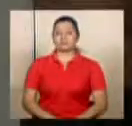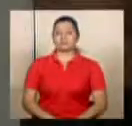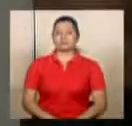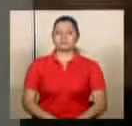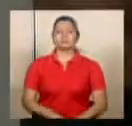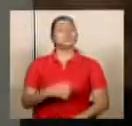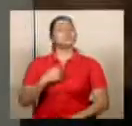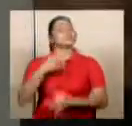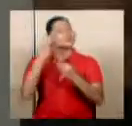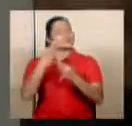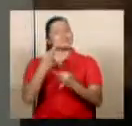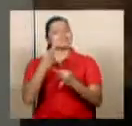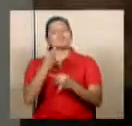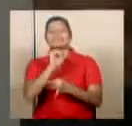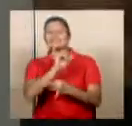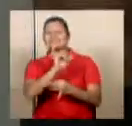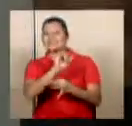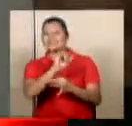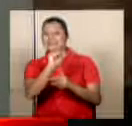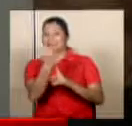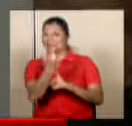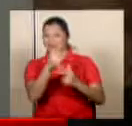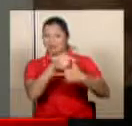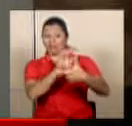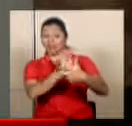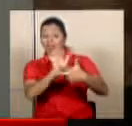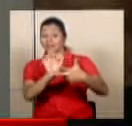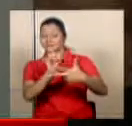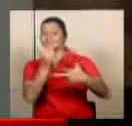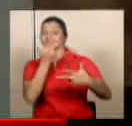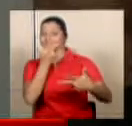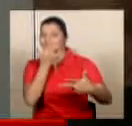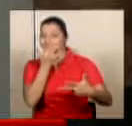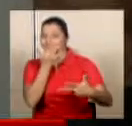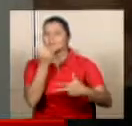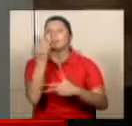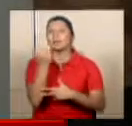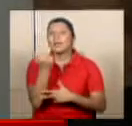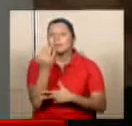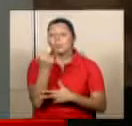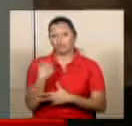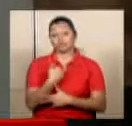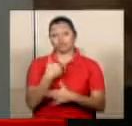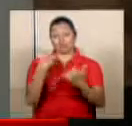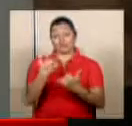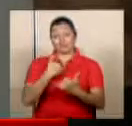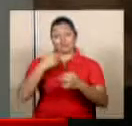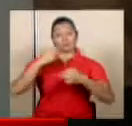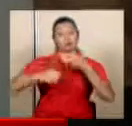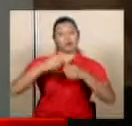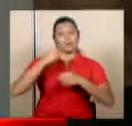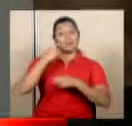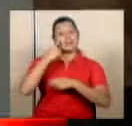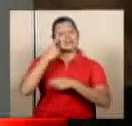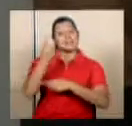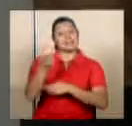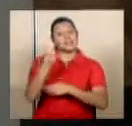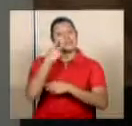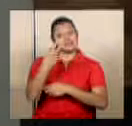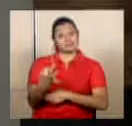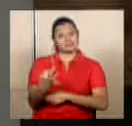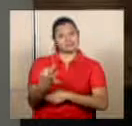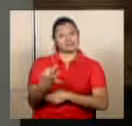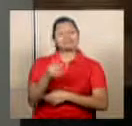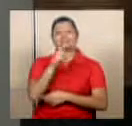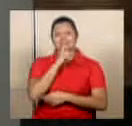Me parece un error porque hay una situación fiscal difícil y todos esperábamos y así lo planteó el